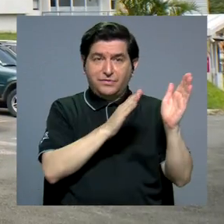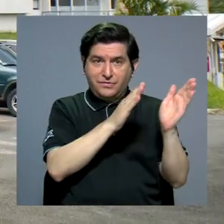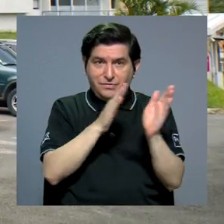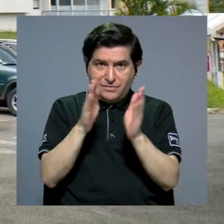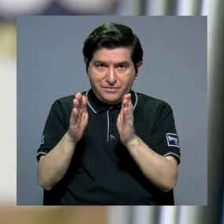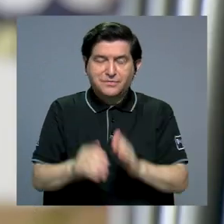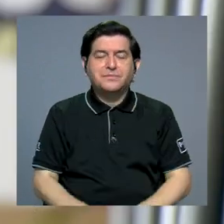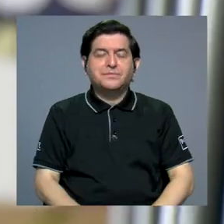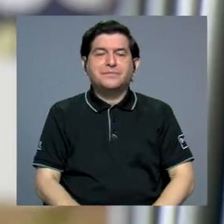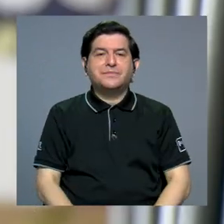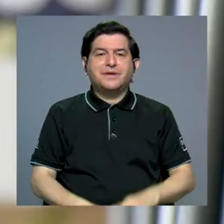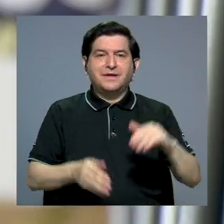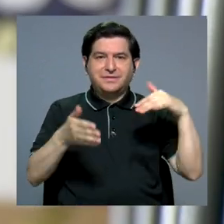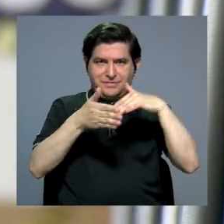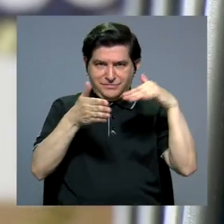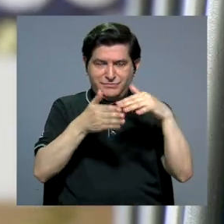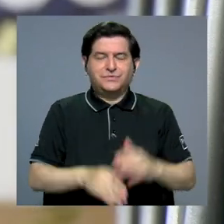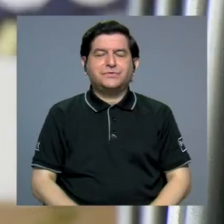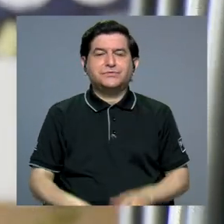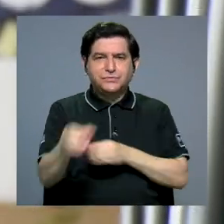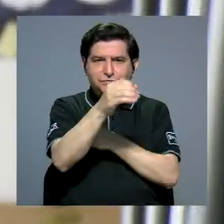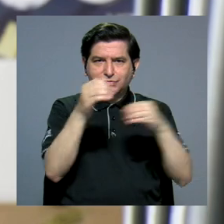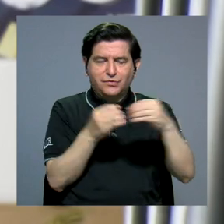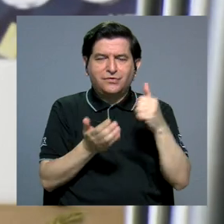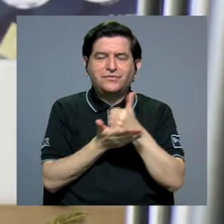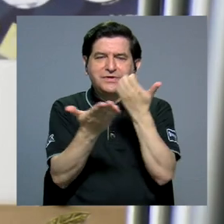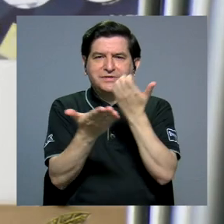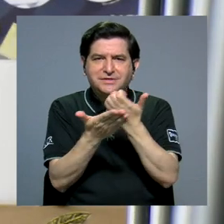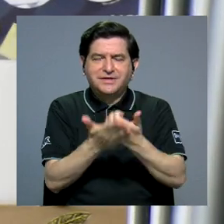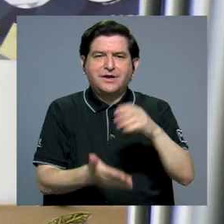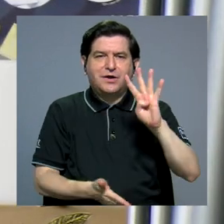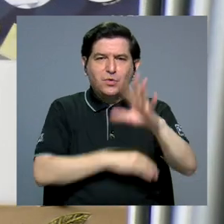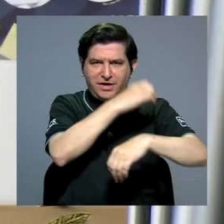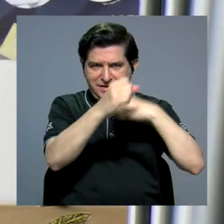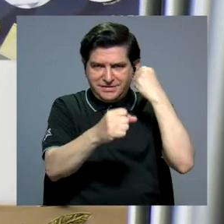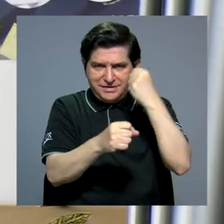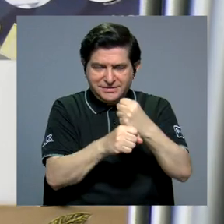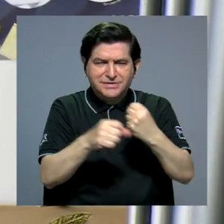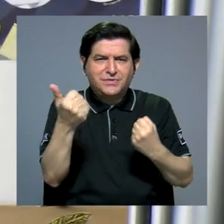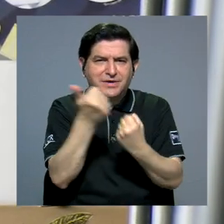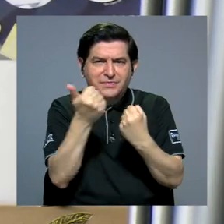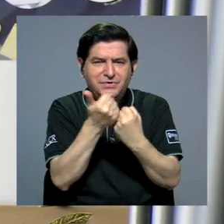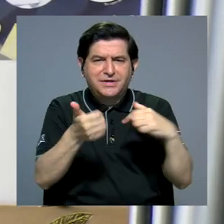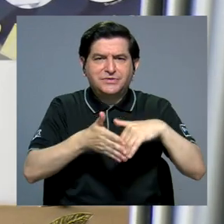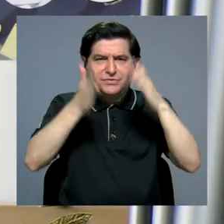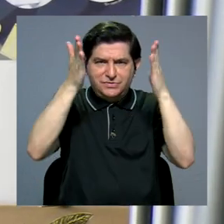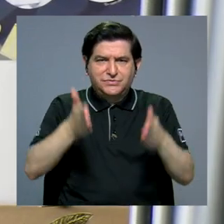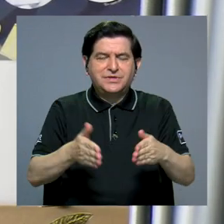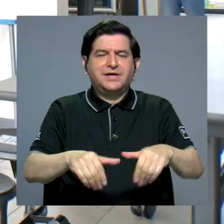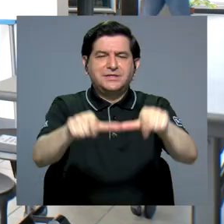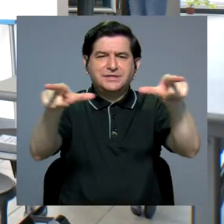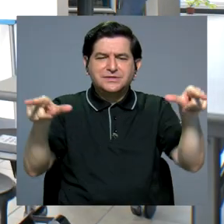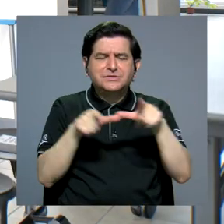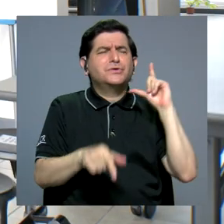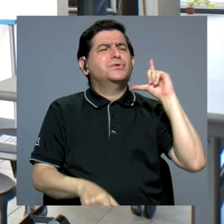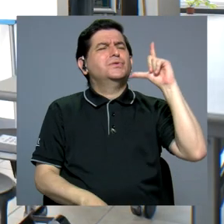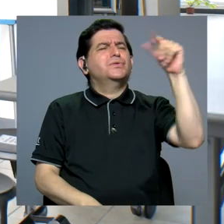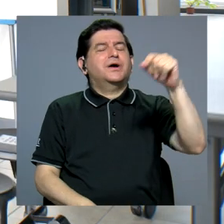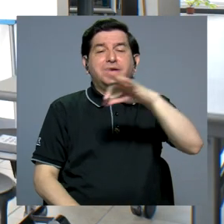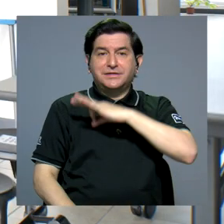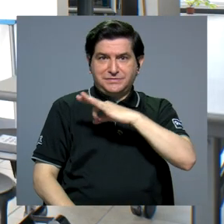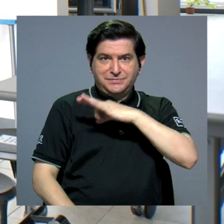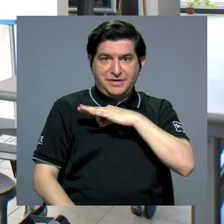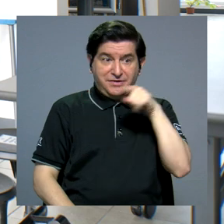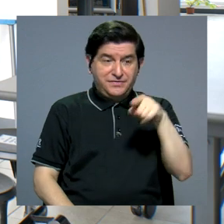cabo su plan académico. Este año la oficina de DECA celebra 45 años de apoyar a estudiantes de zonas alejadas